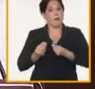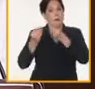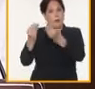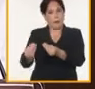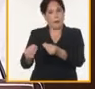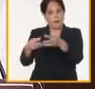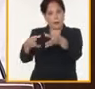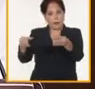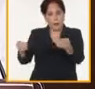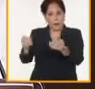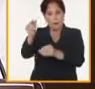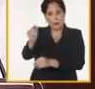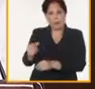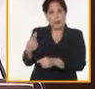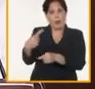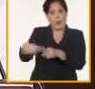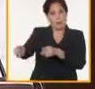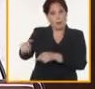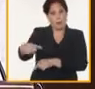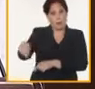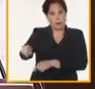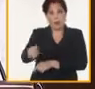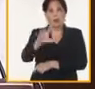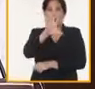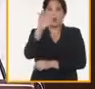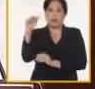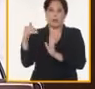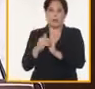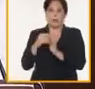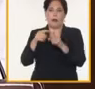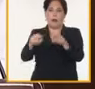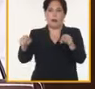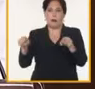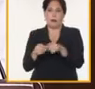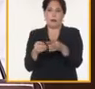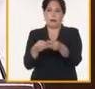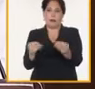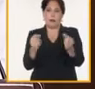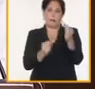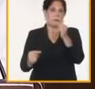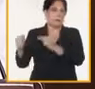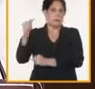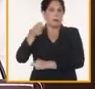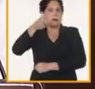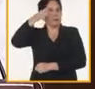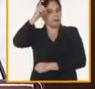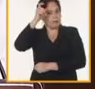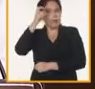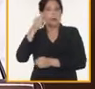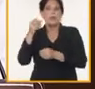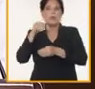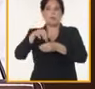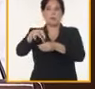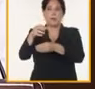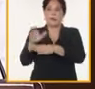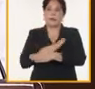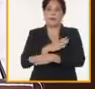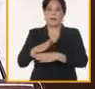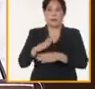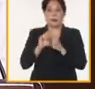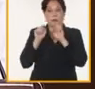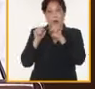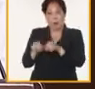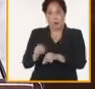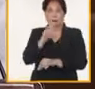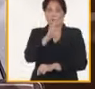usufructo más de 2.500.000 hectáreas de tierra, principalmente para ganadería y cultivos varios, y se cuenta